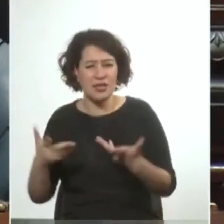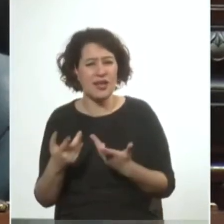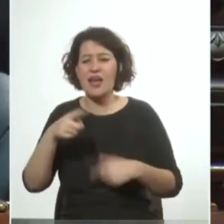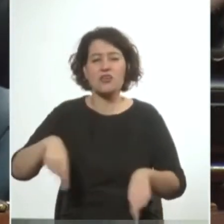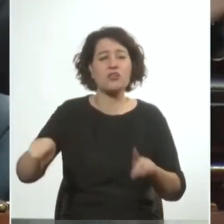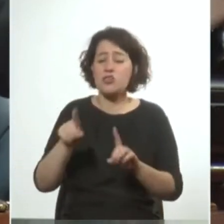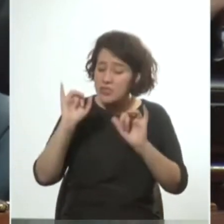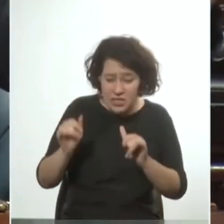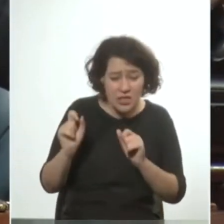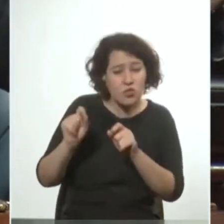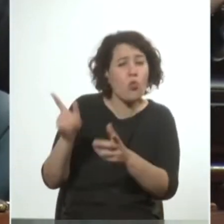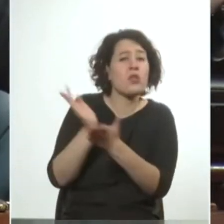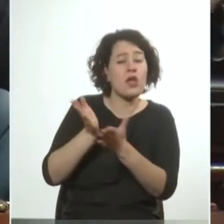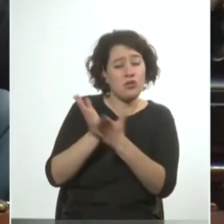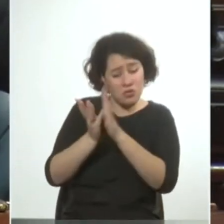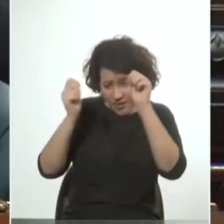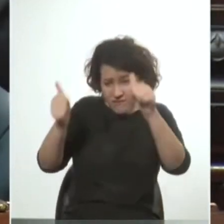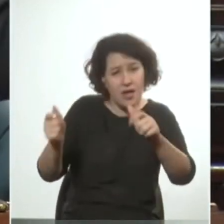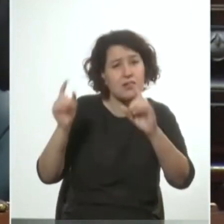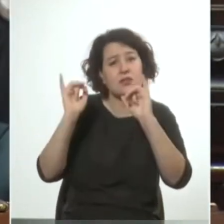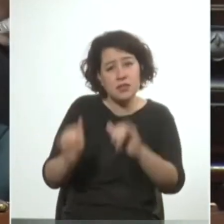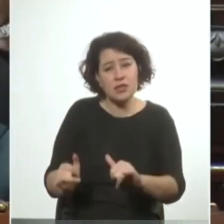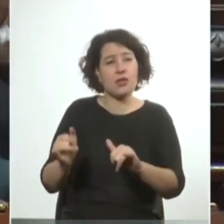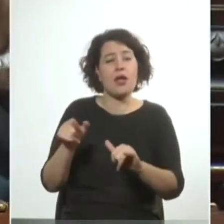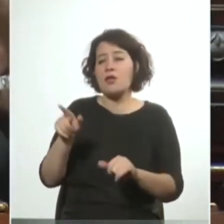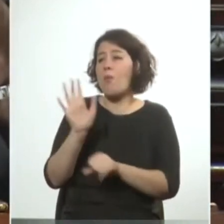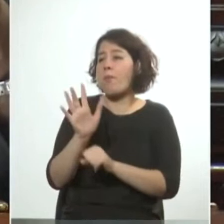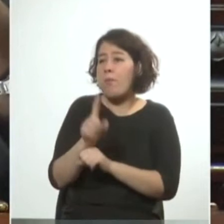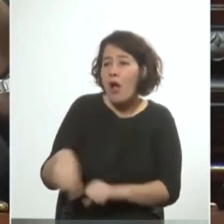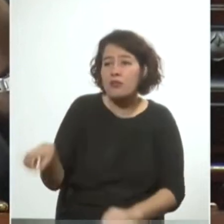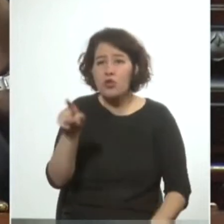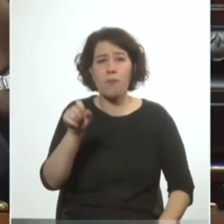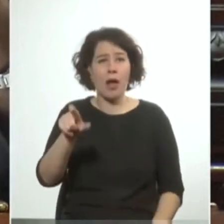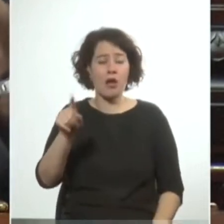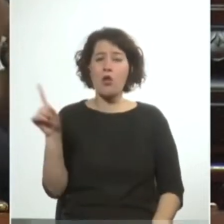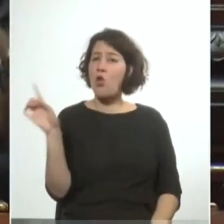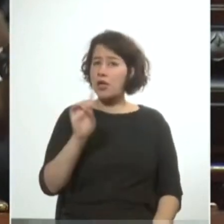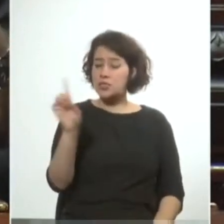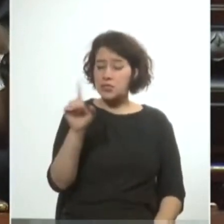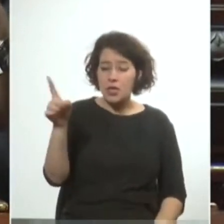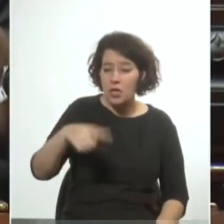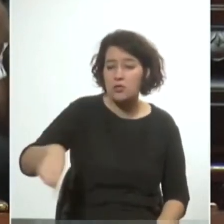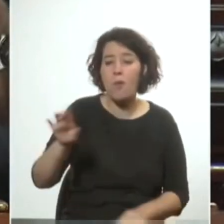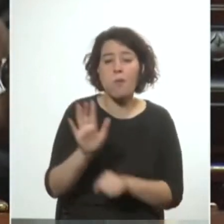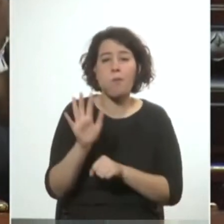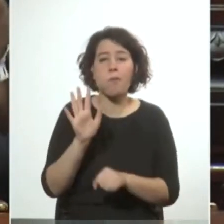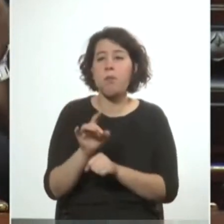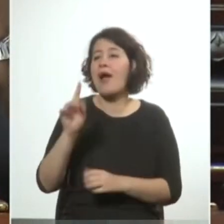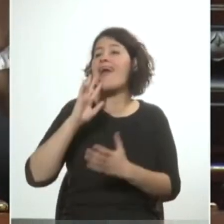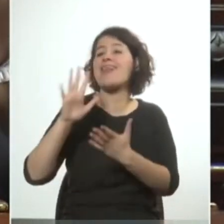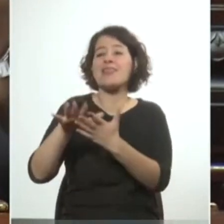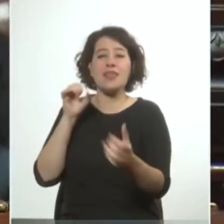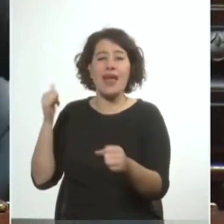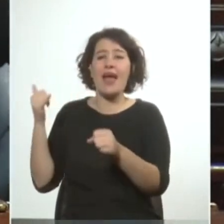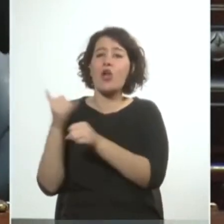en todo su derecho eso no los convierte en malos los convierte en tener una interpretación